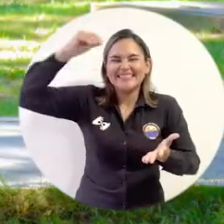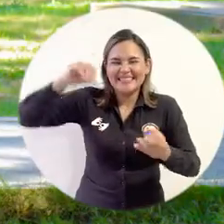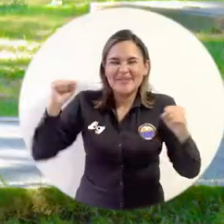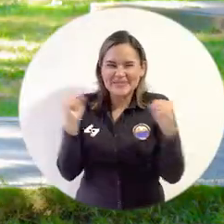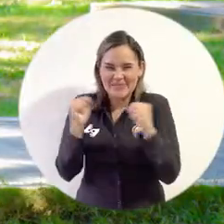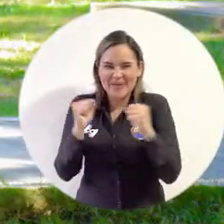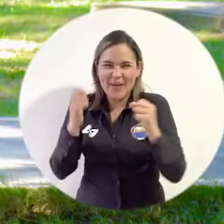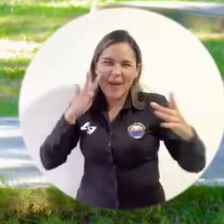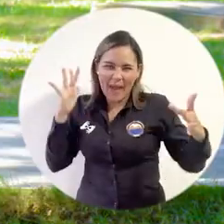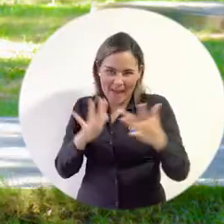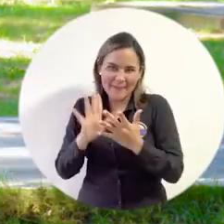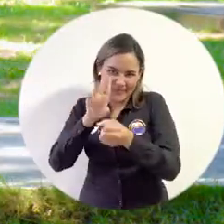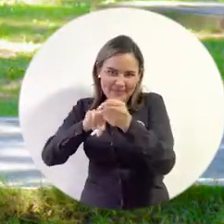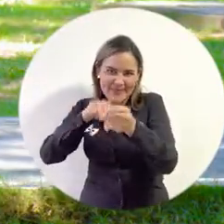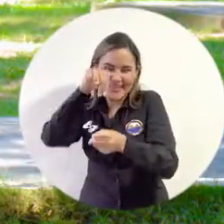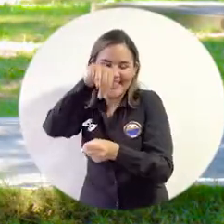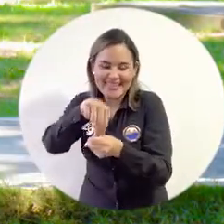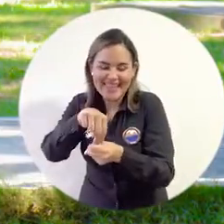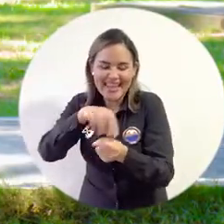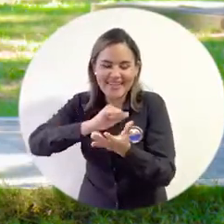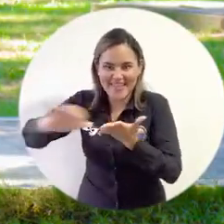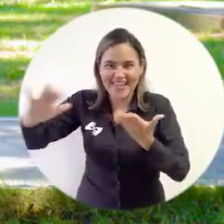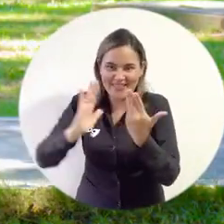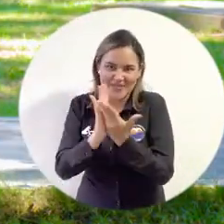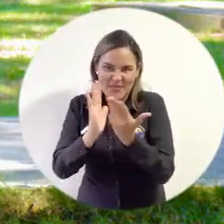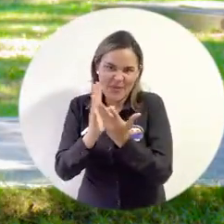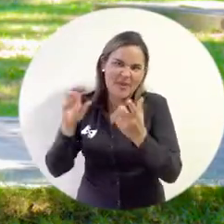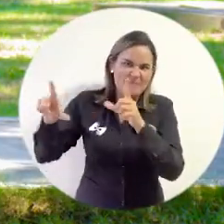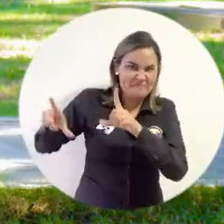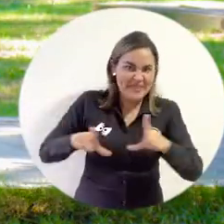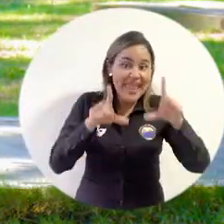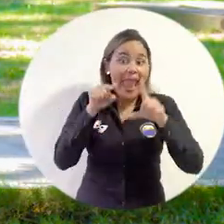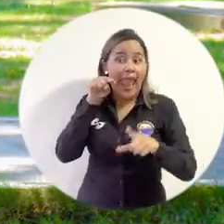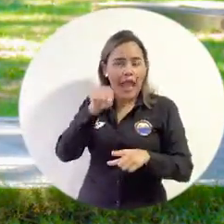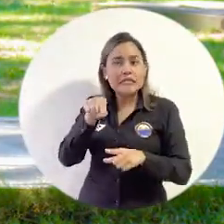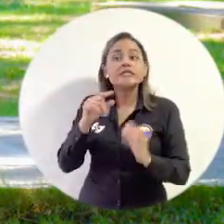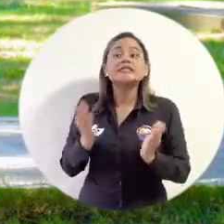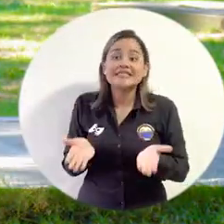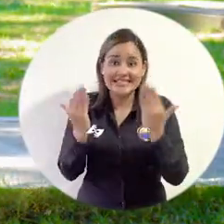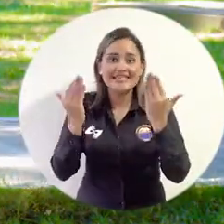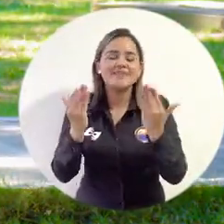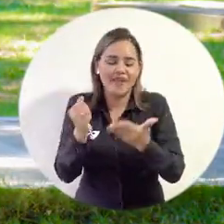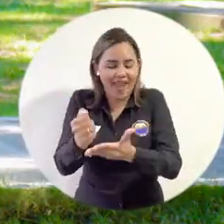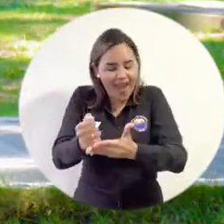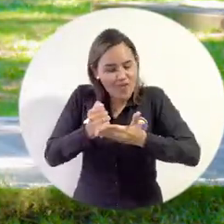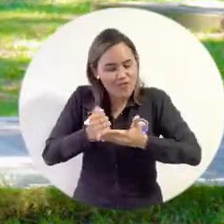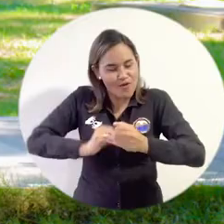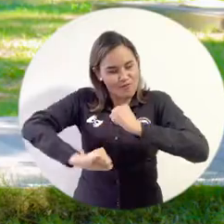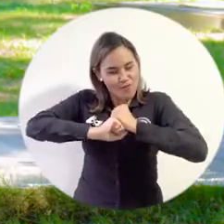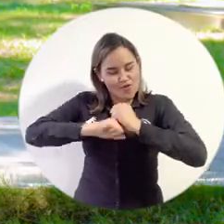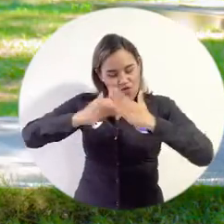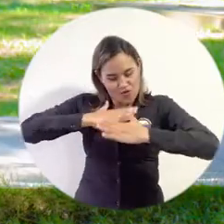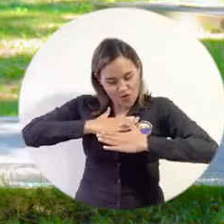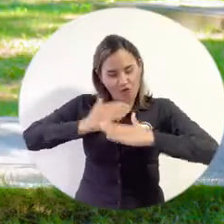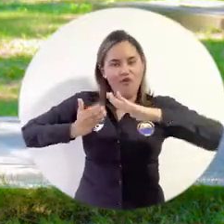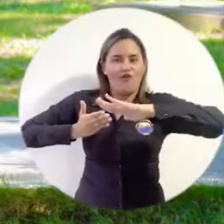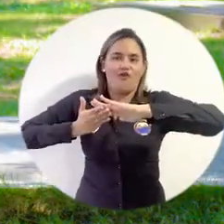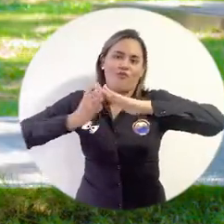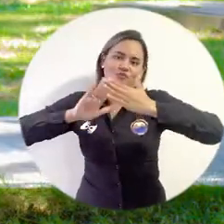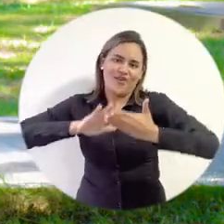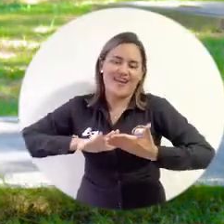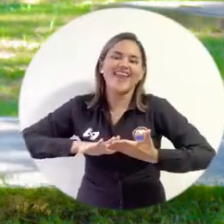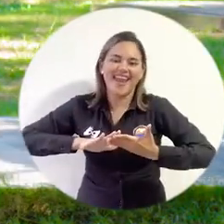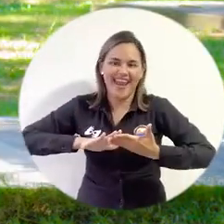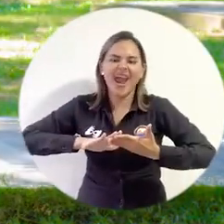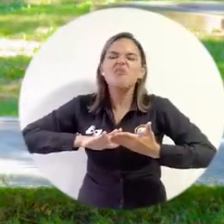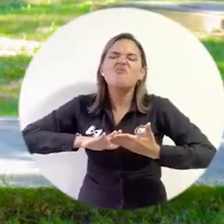trabajo con la comunidad y mi participación de un aporte que puedo hacer desde